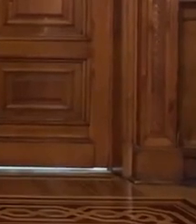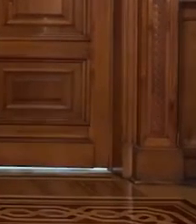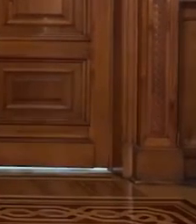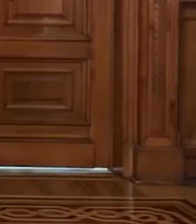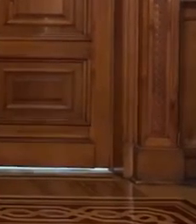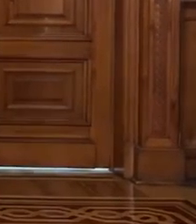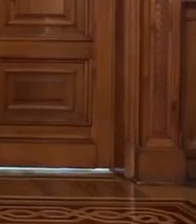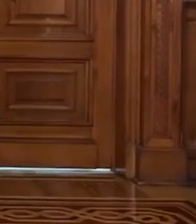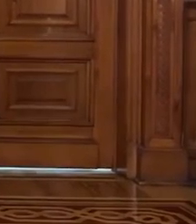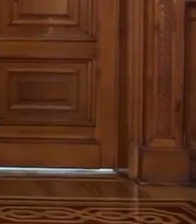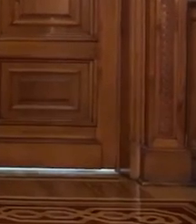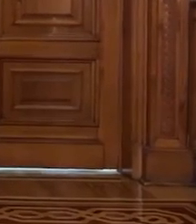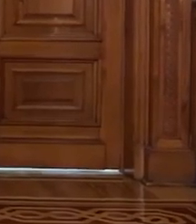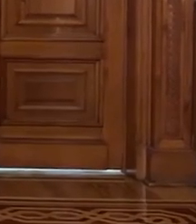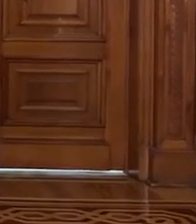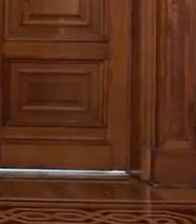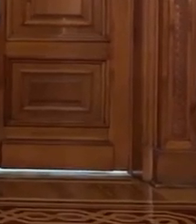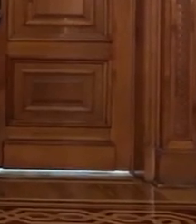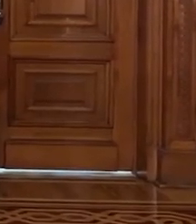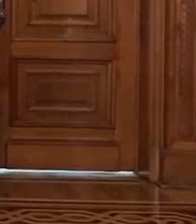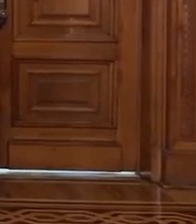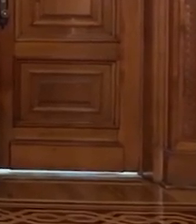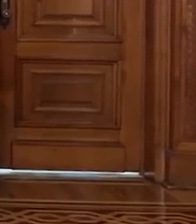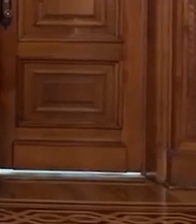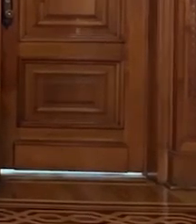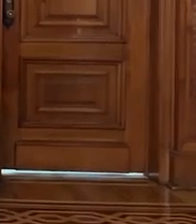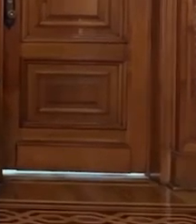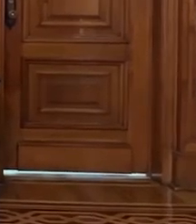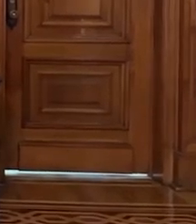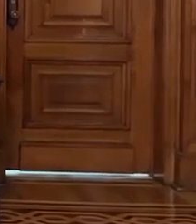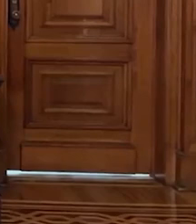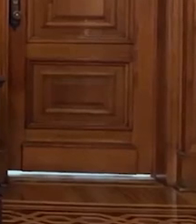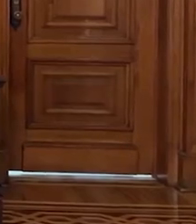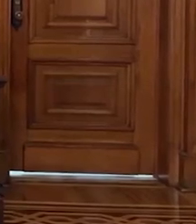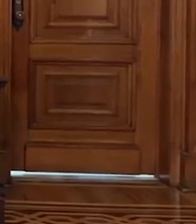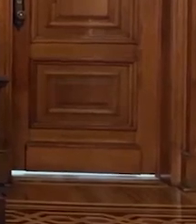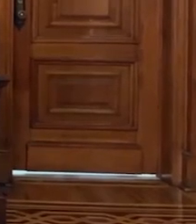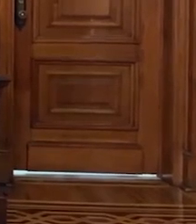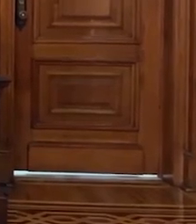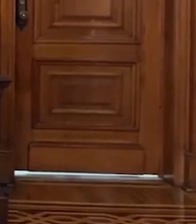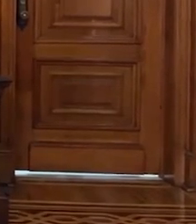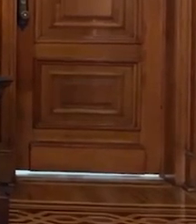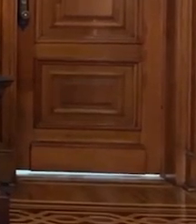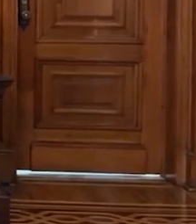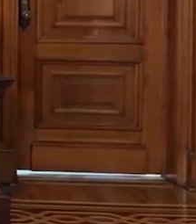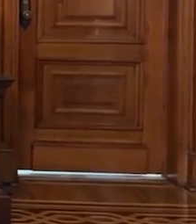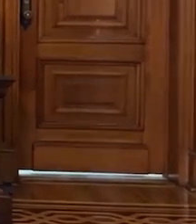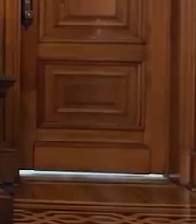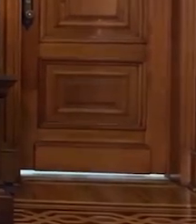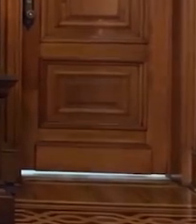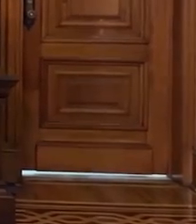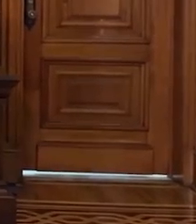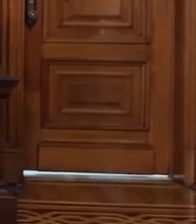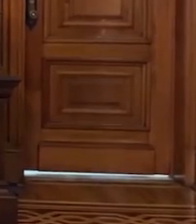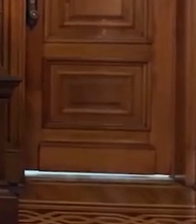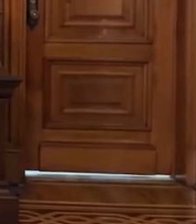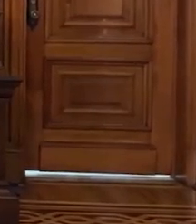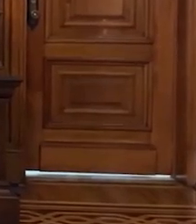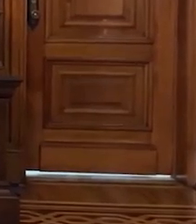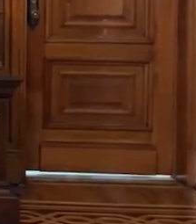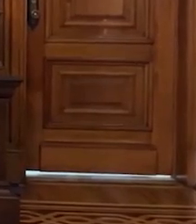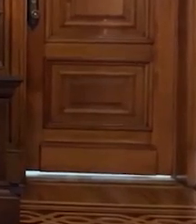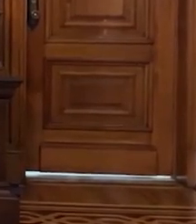triunfó en Estados Unidos, en San Francisco, con los